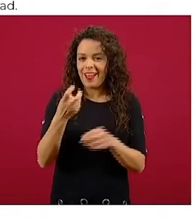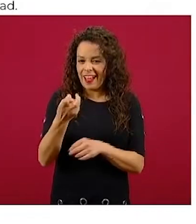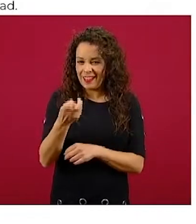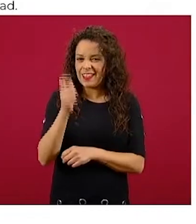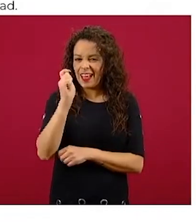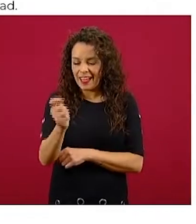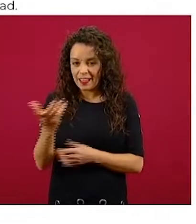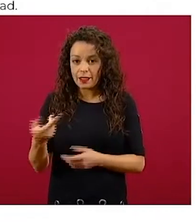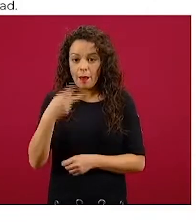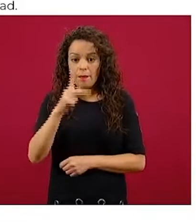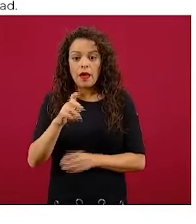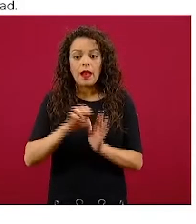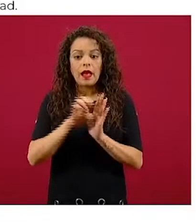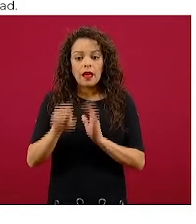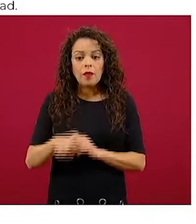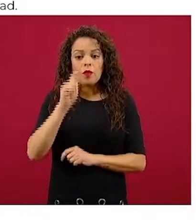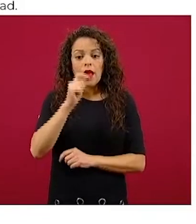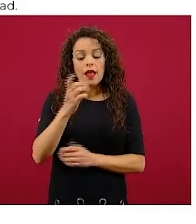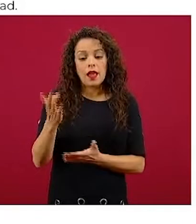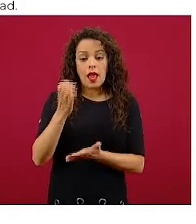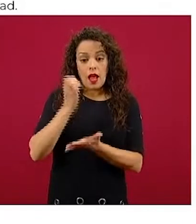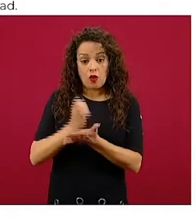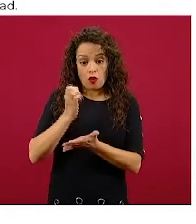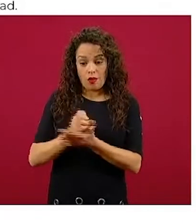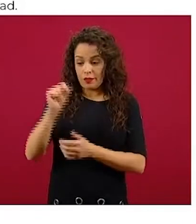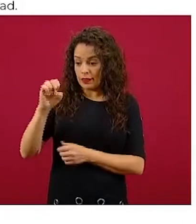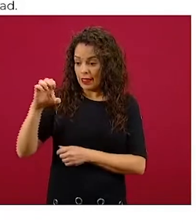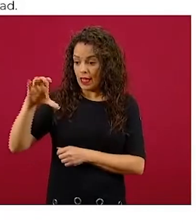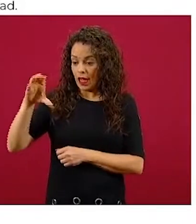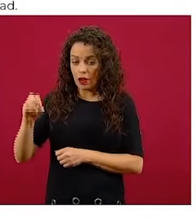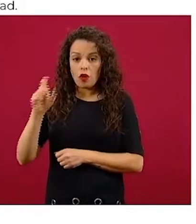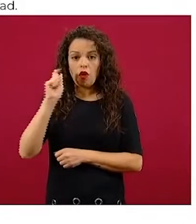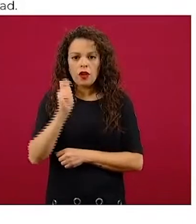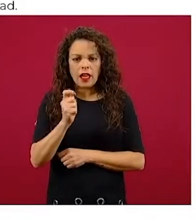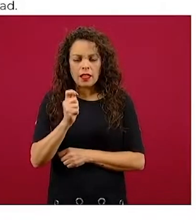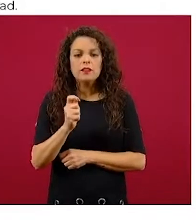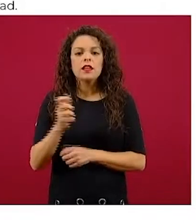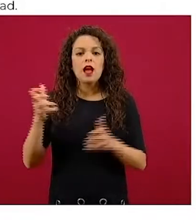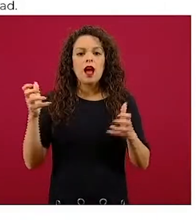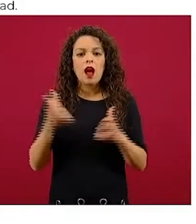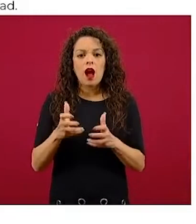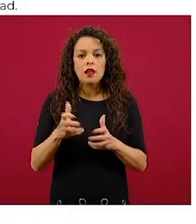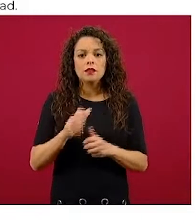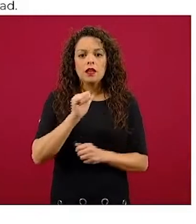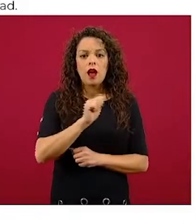Estamos trabajando con economía en el desarrollo de una plataforma,